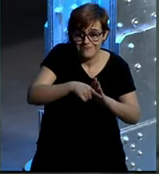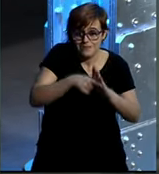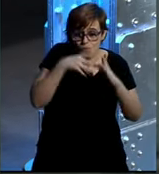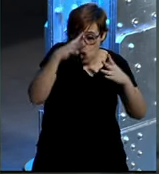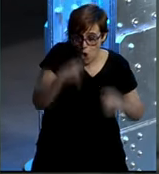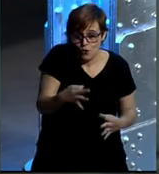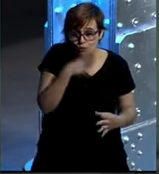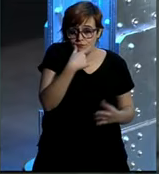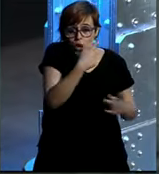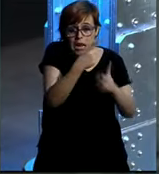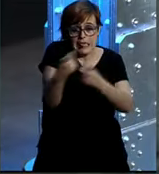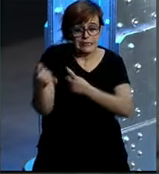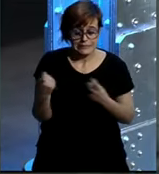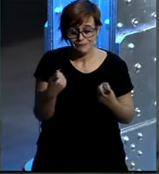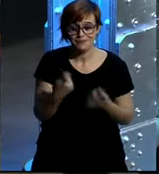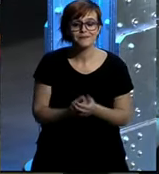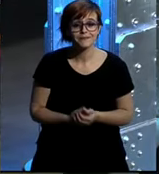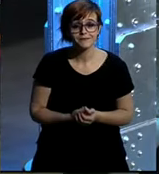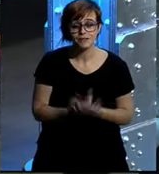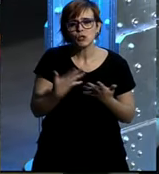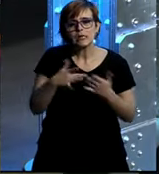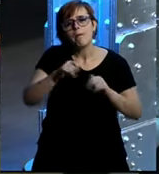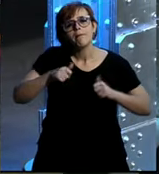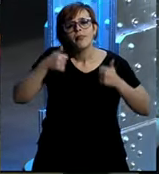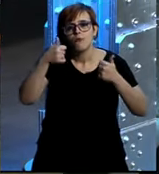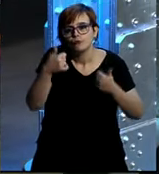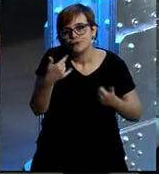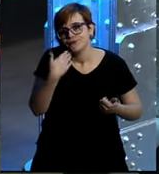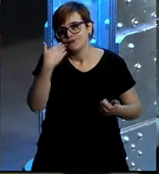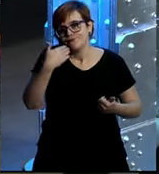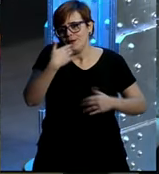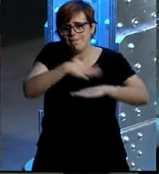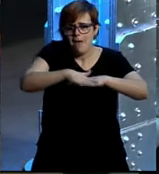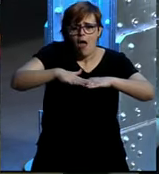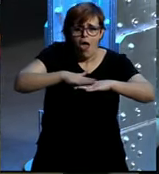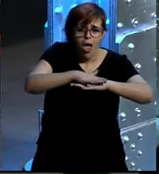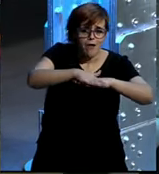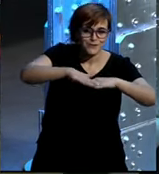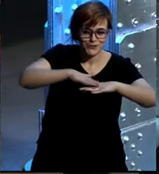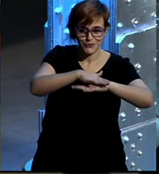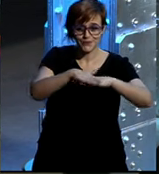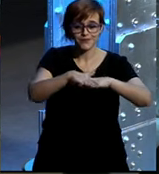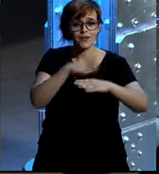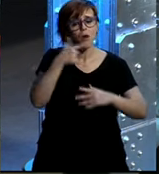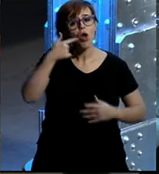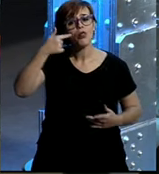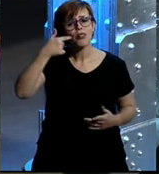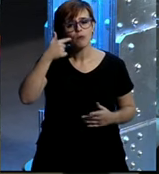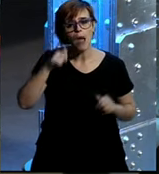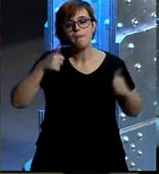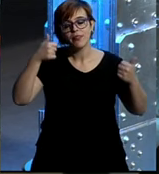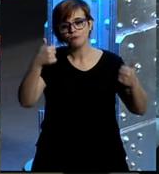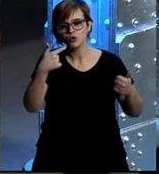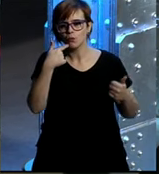básica, si queréis. Empezamos lo que nosotros llamamos un poco